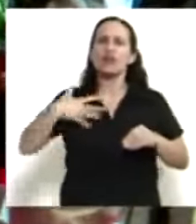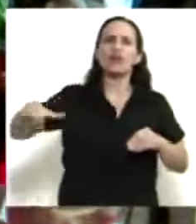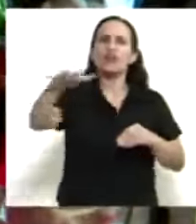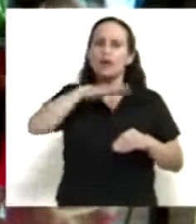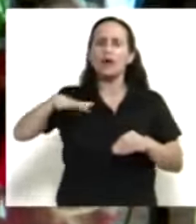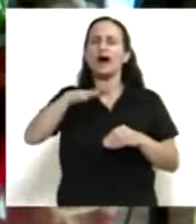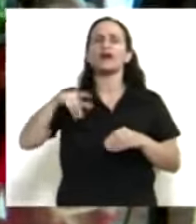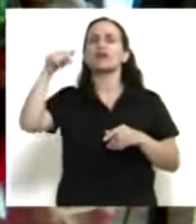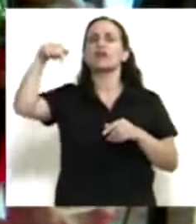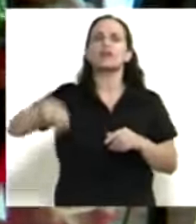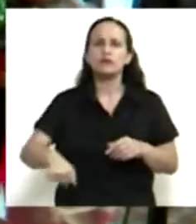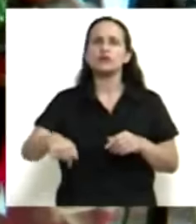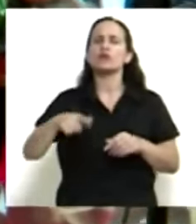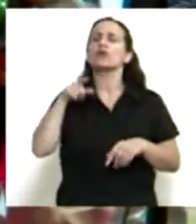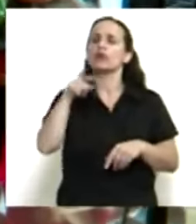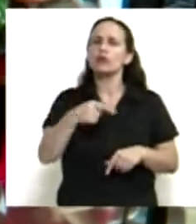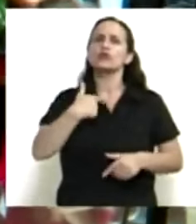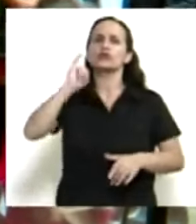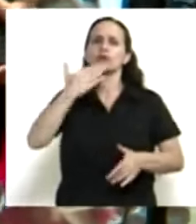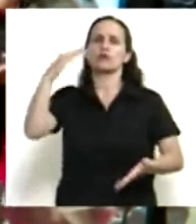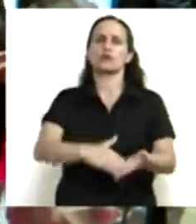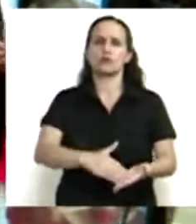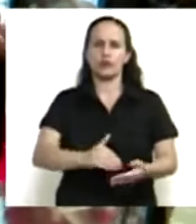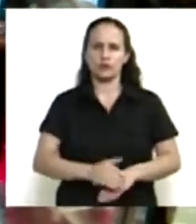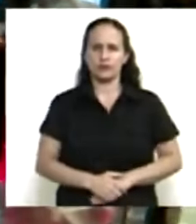pie, libres del sur y progresistas, juro.